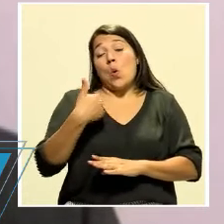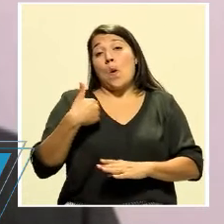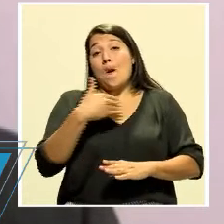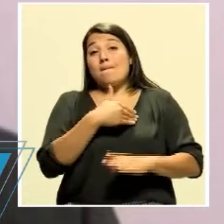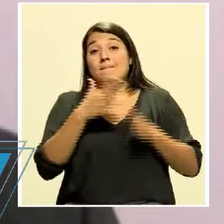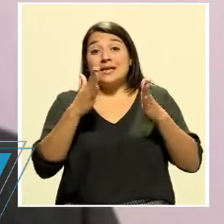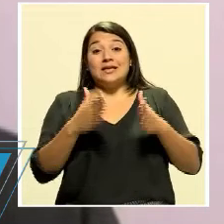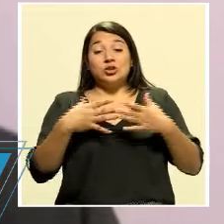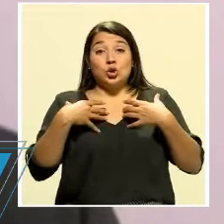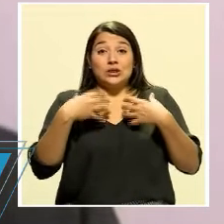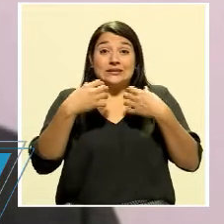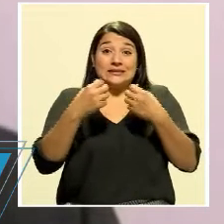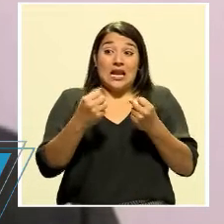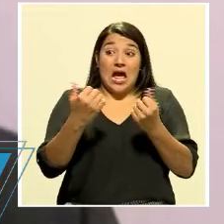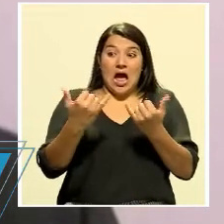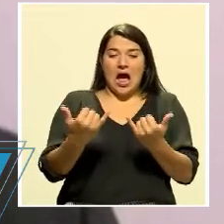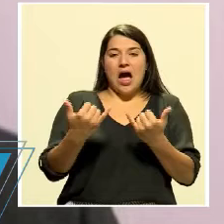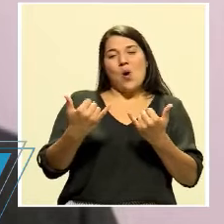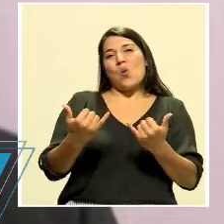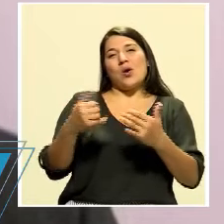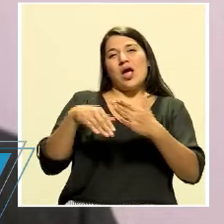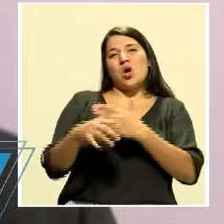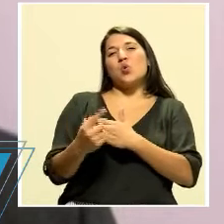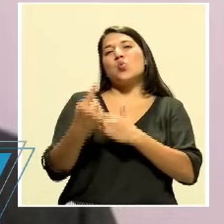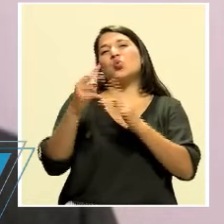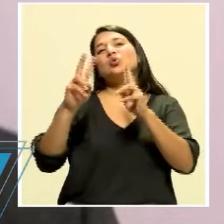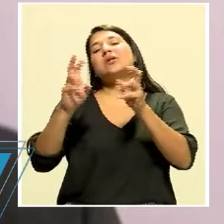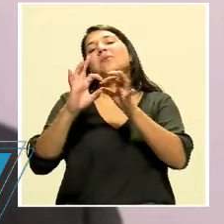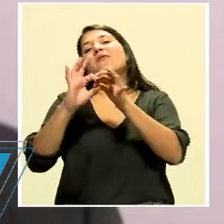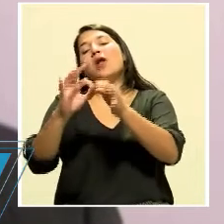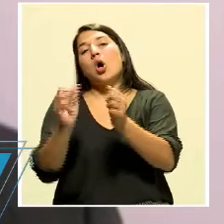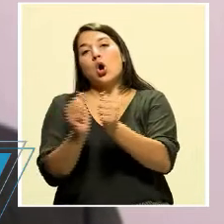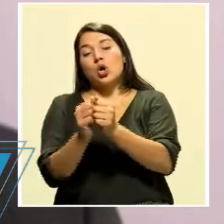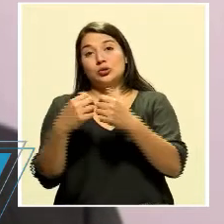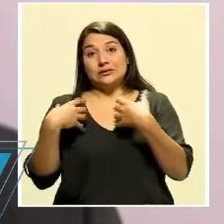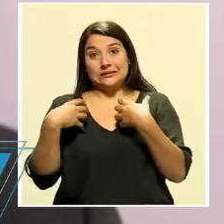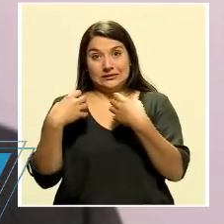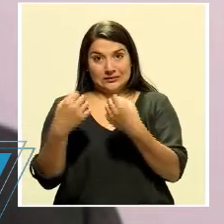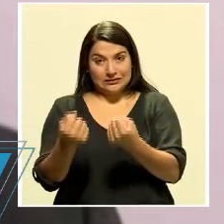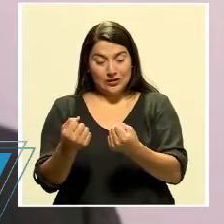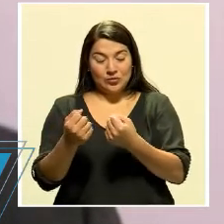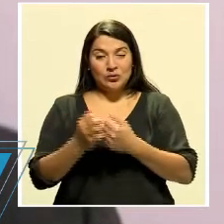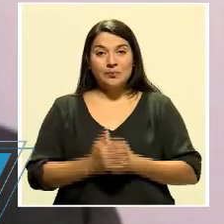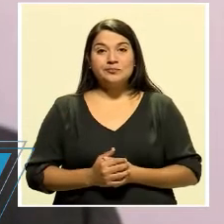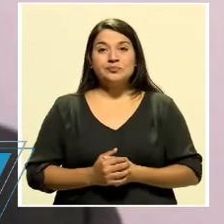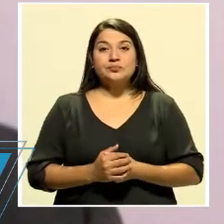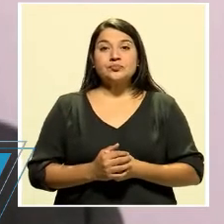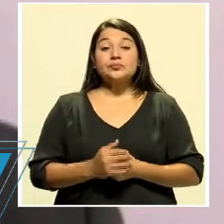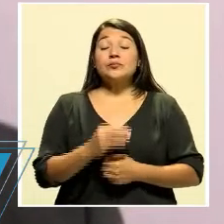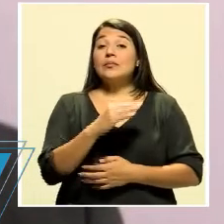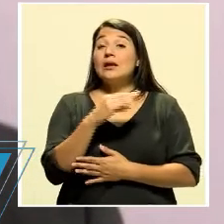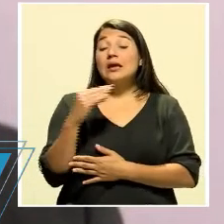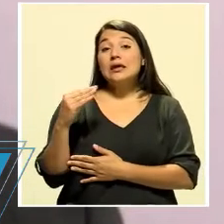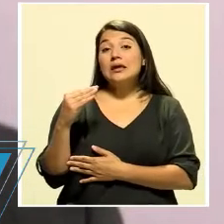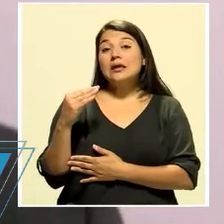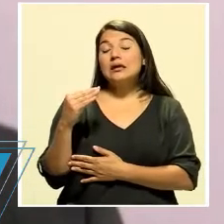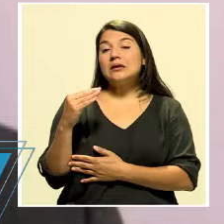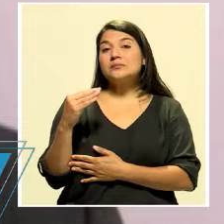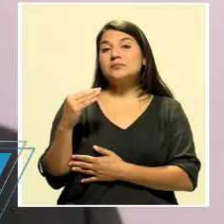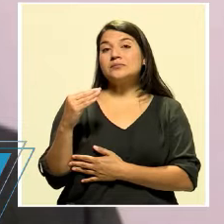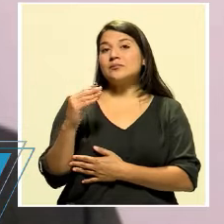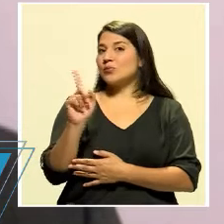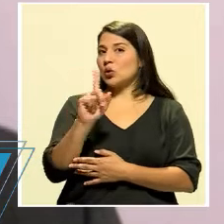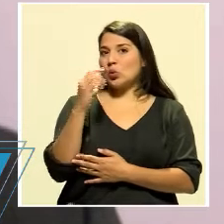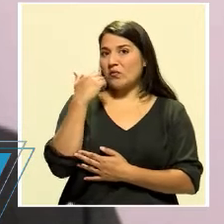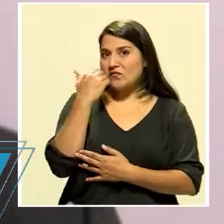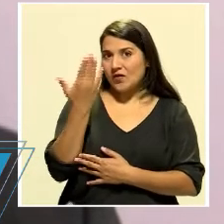eminentemente de repercusiones y de orígenes sanitarios. Y no